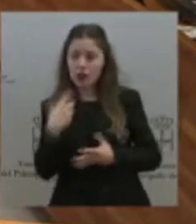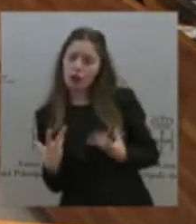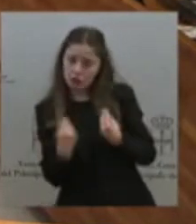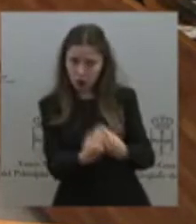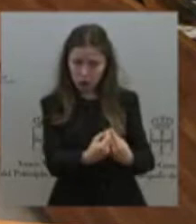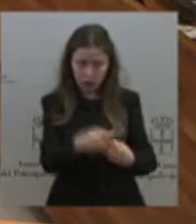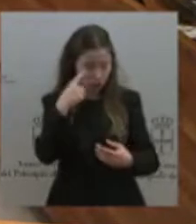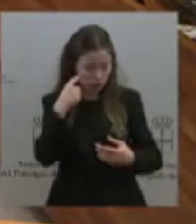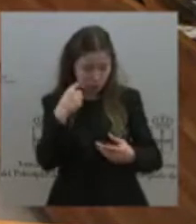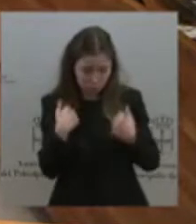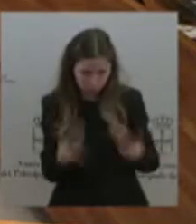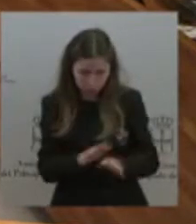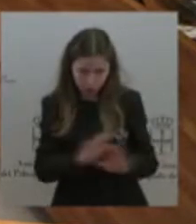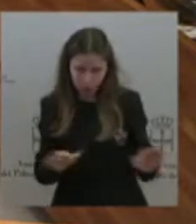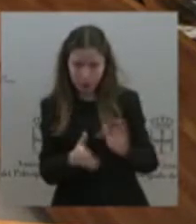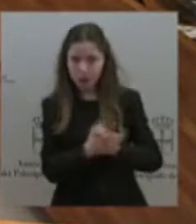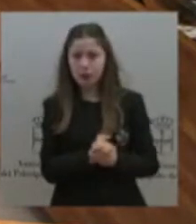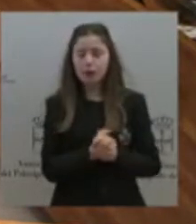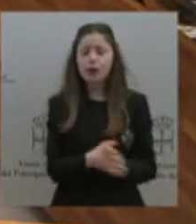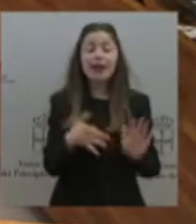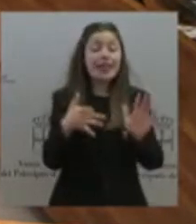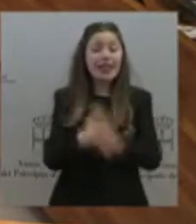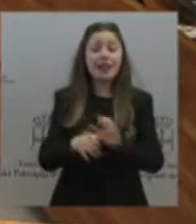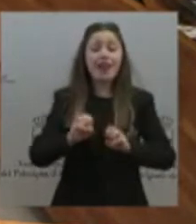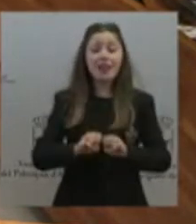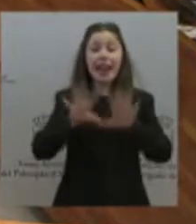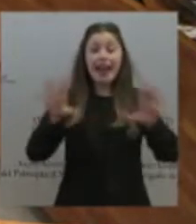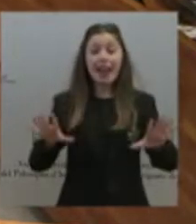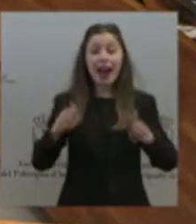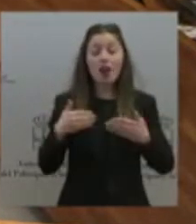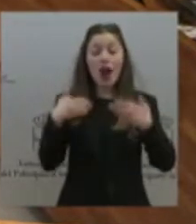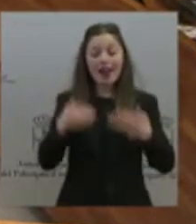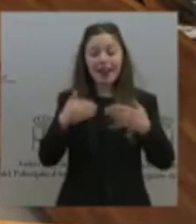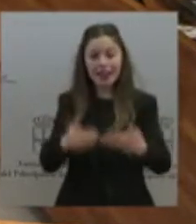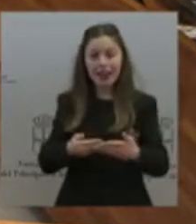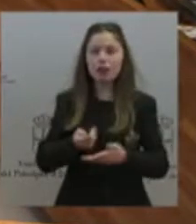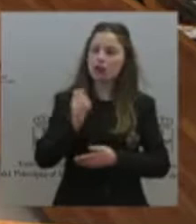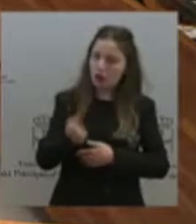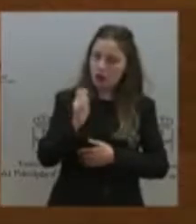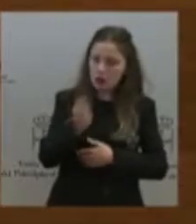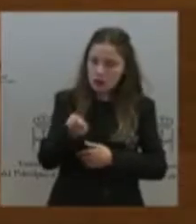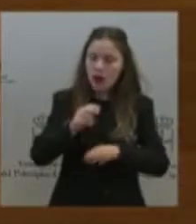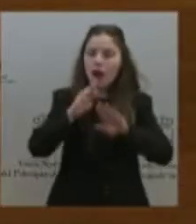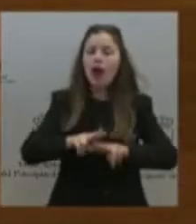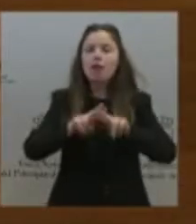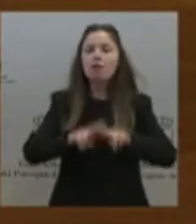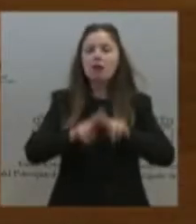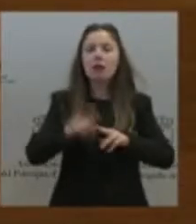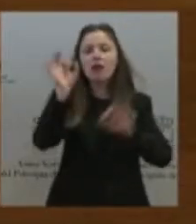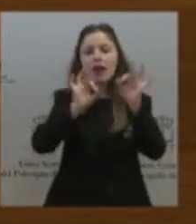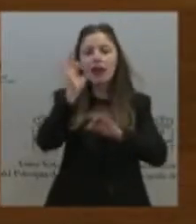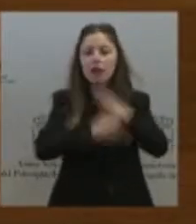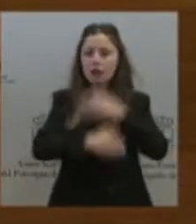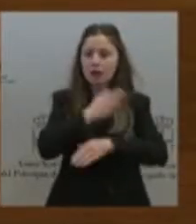resulta evidente que el retraso sistemático y permanente en la valoración del grado de discapacidad está generando graves presuicios